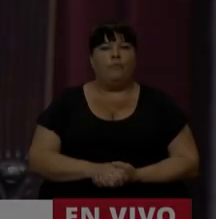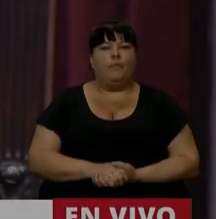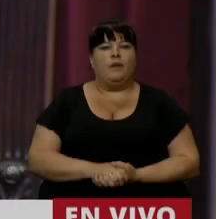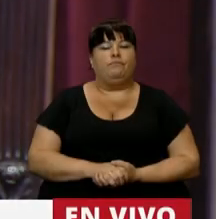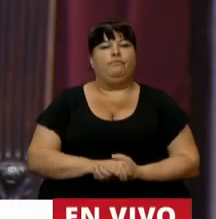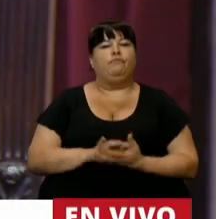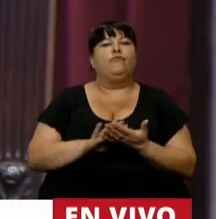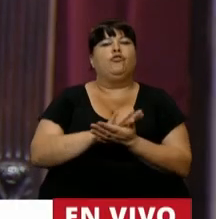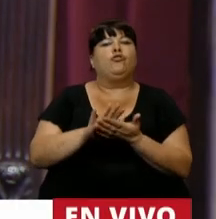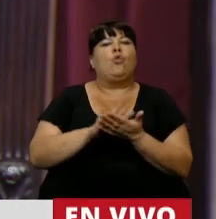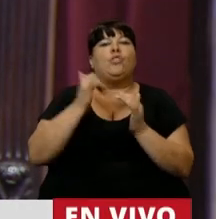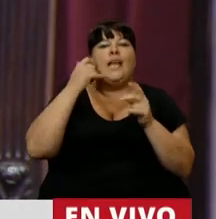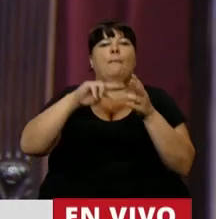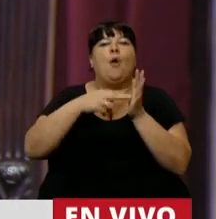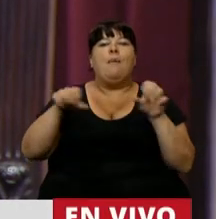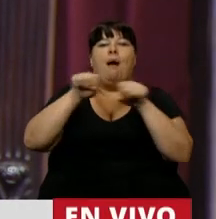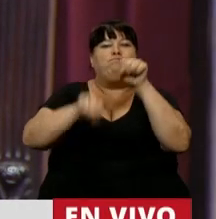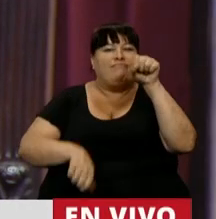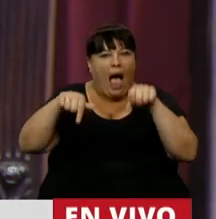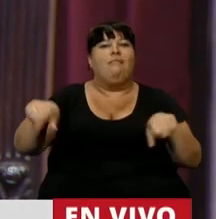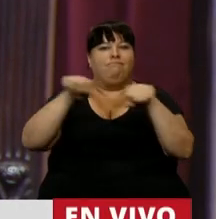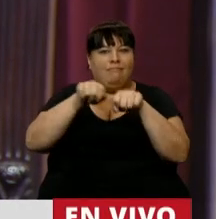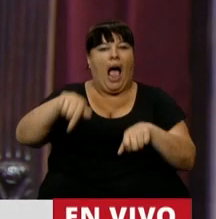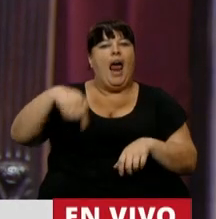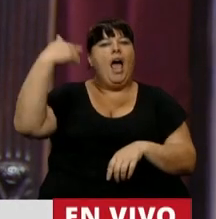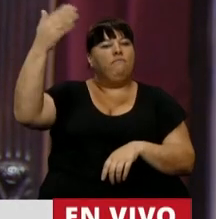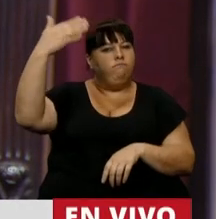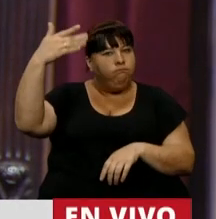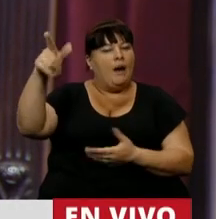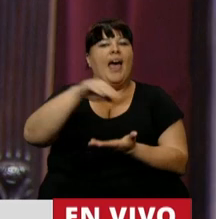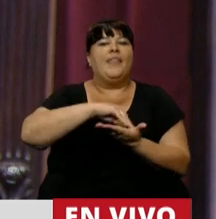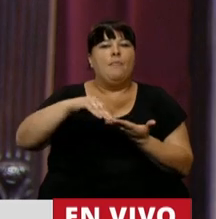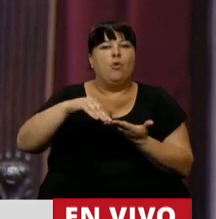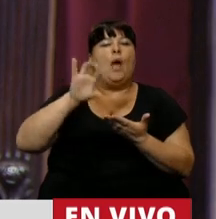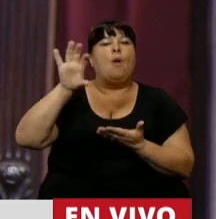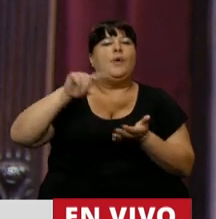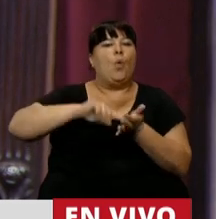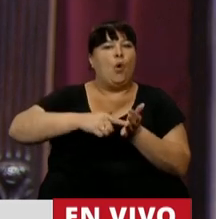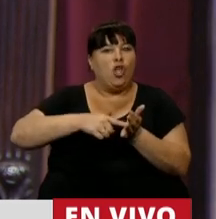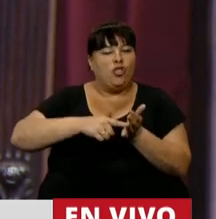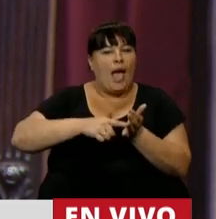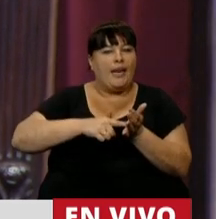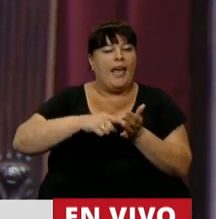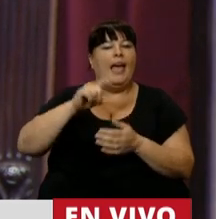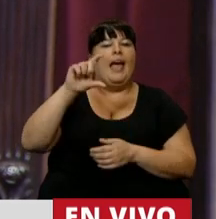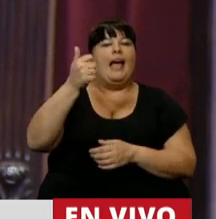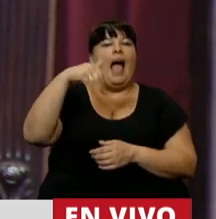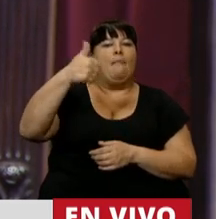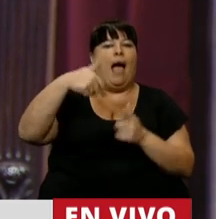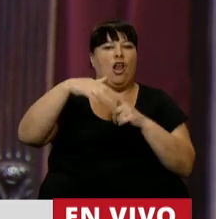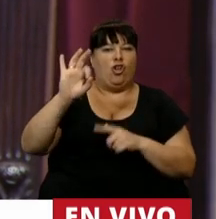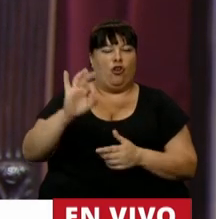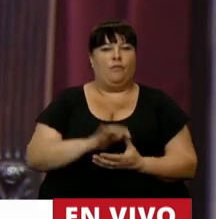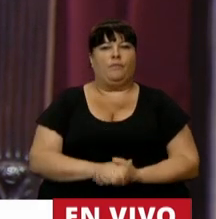Resuelto los problemas de conectividad, entonces tiene la palabra la diputada por la provincia de Buenos Aires, Graciela